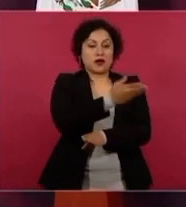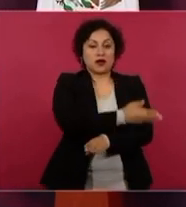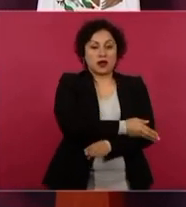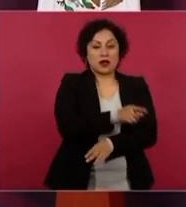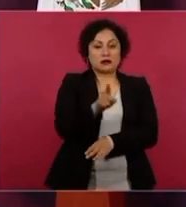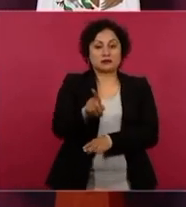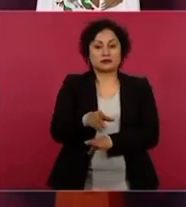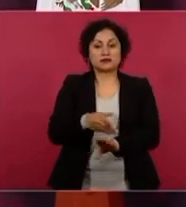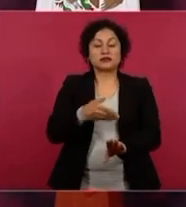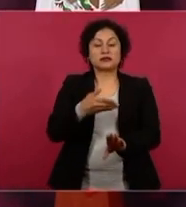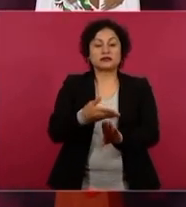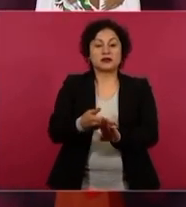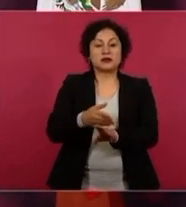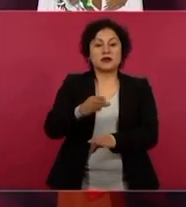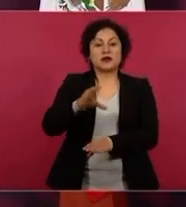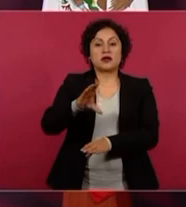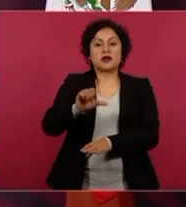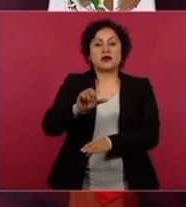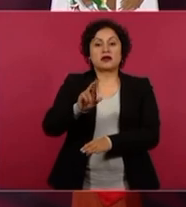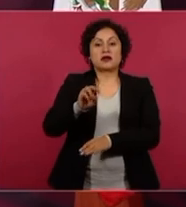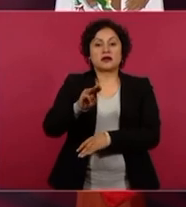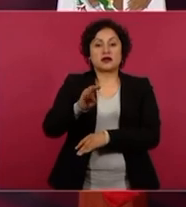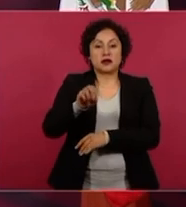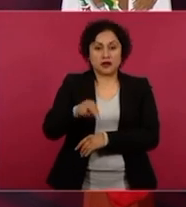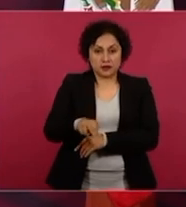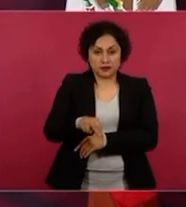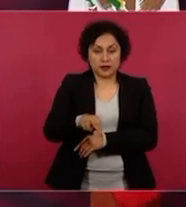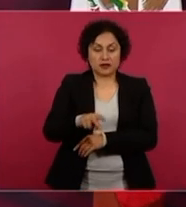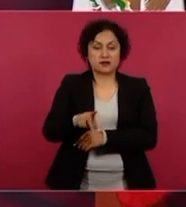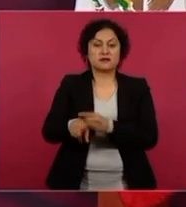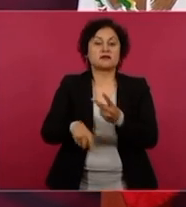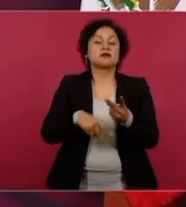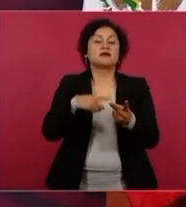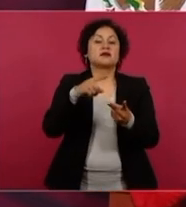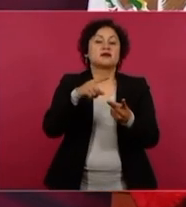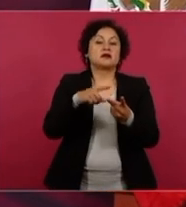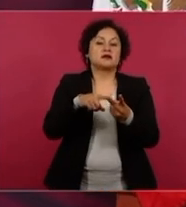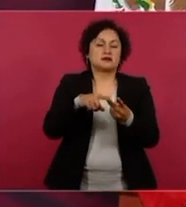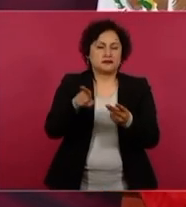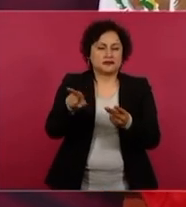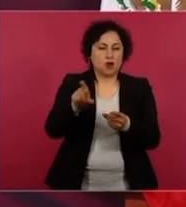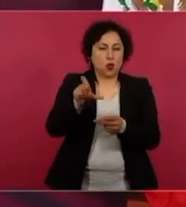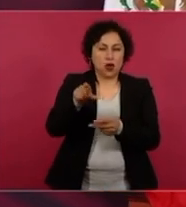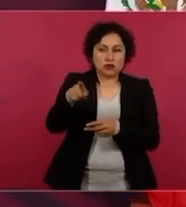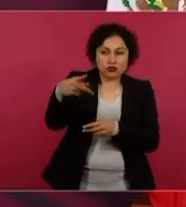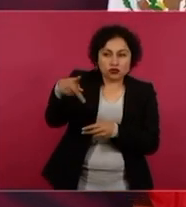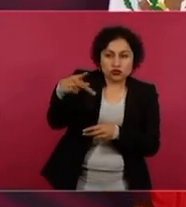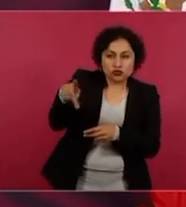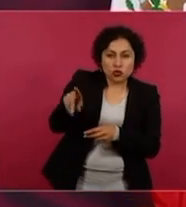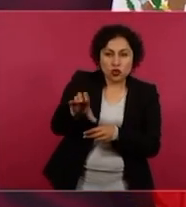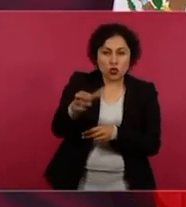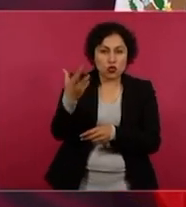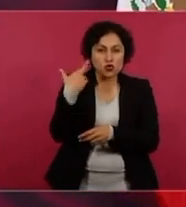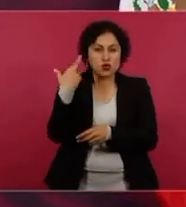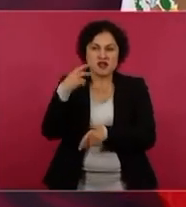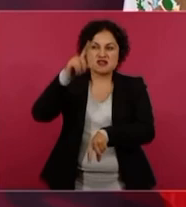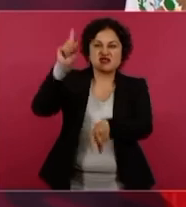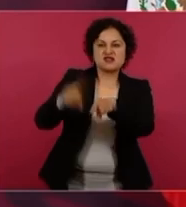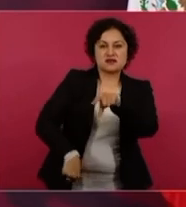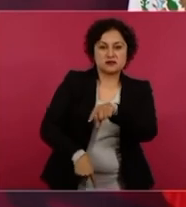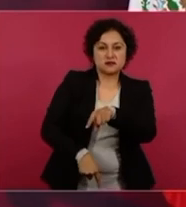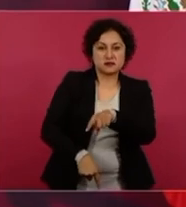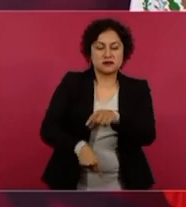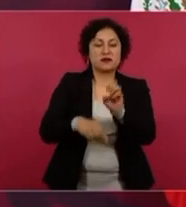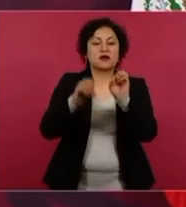que le quitaron su programa, o a José Gutiérrez